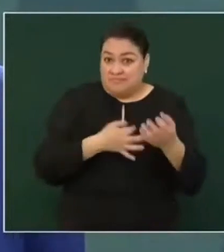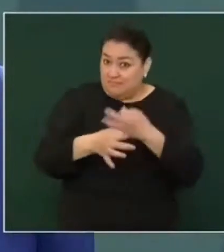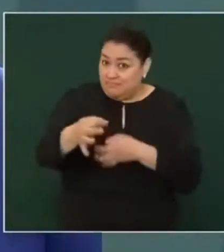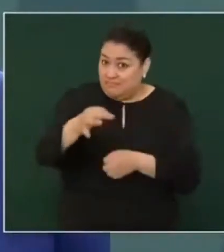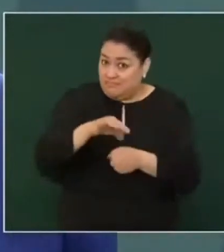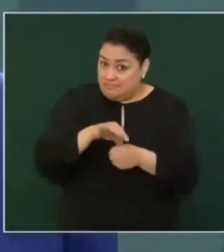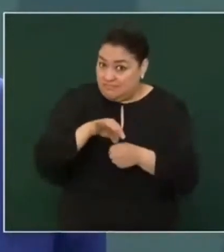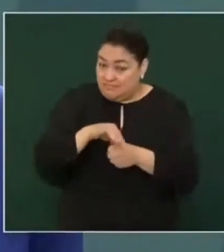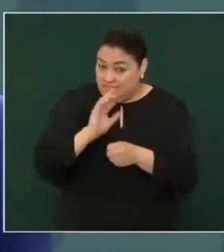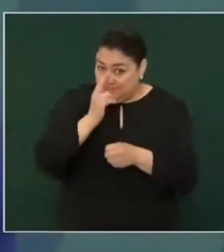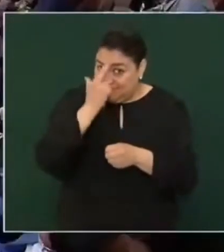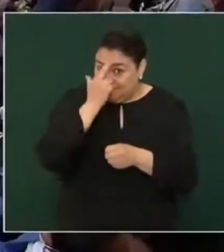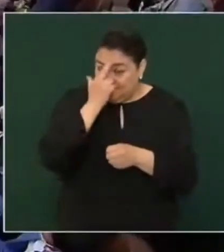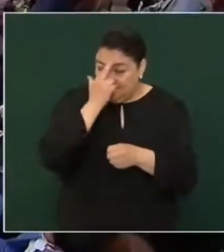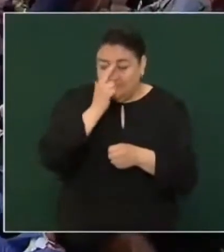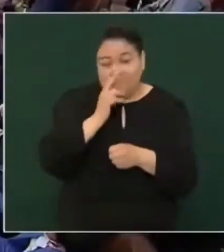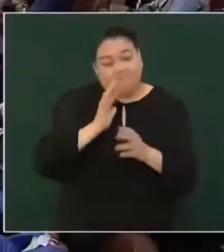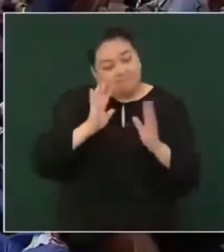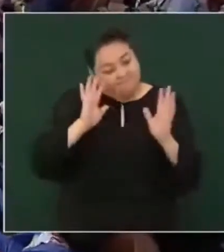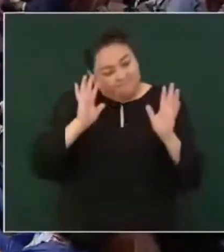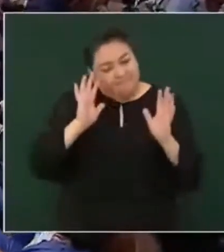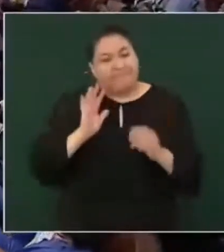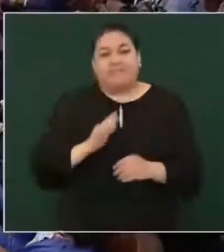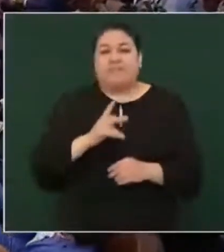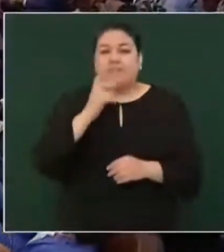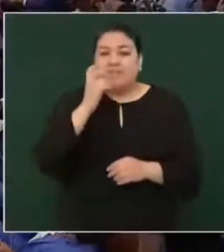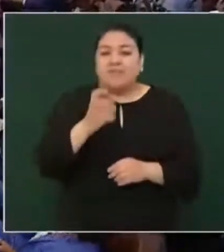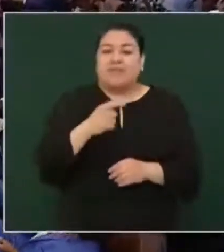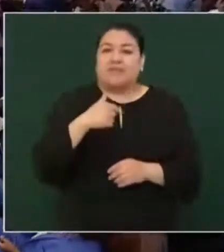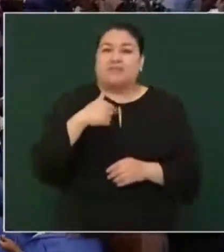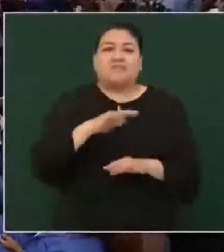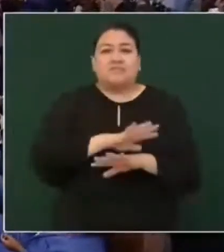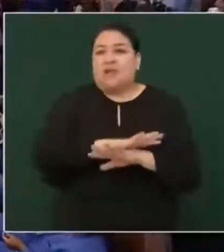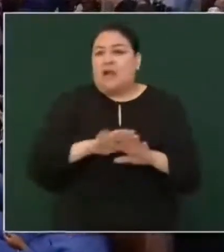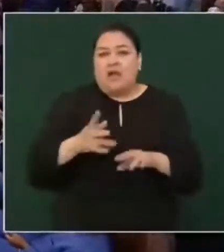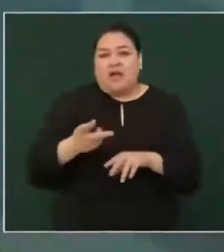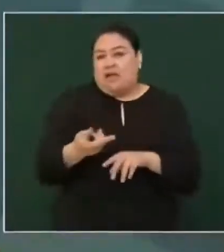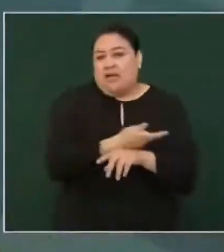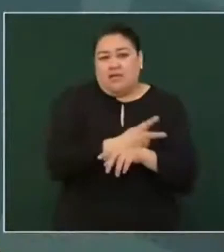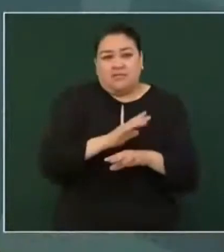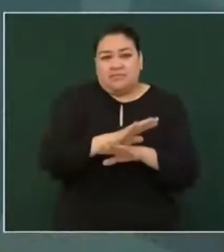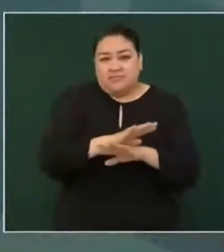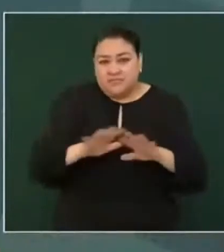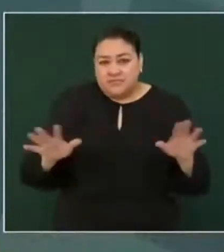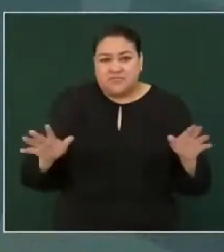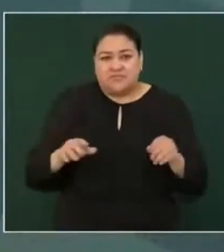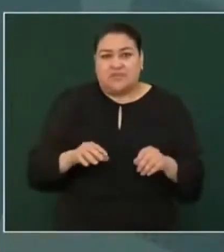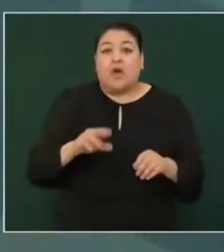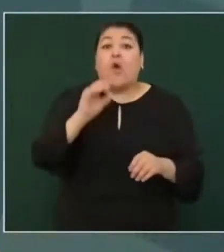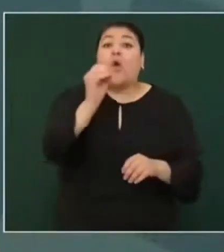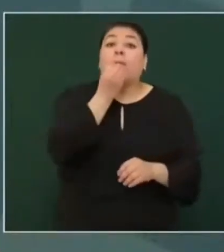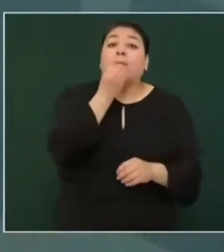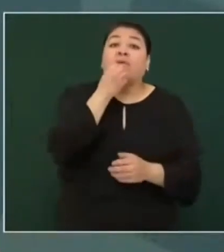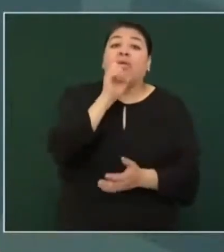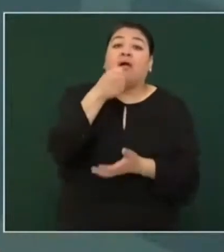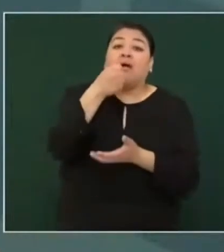entonces todo eso pues ya no ni despensas